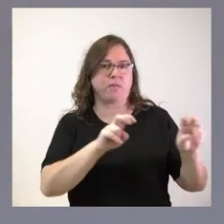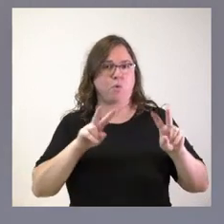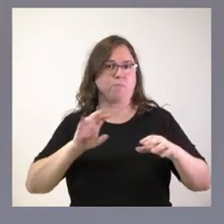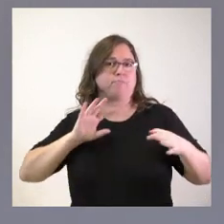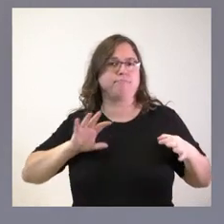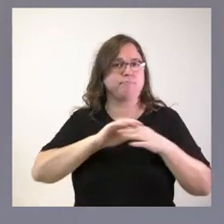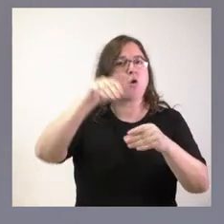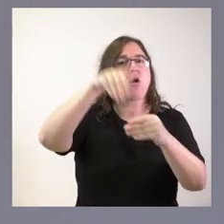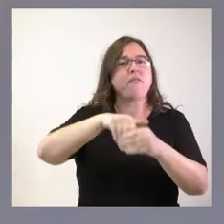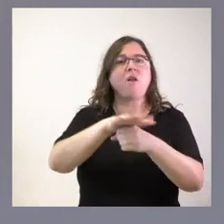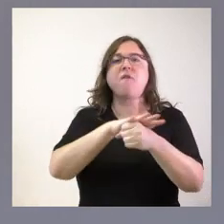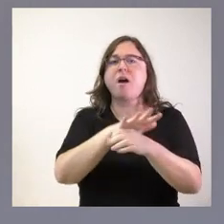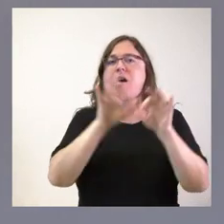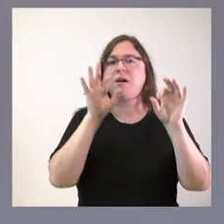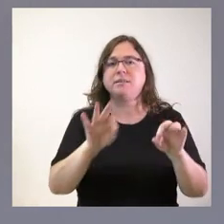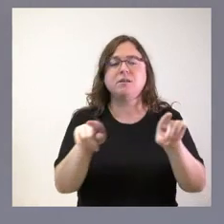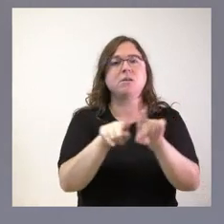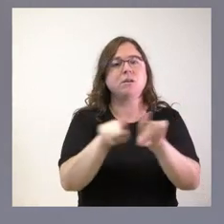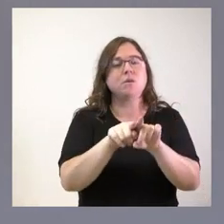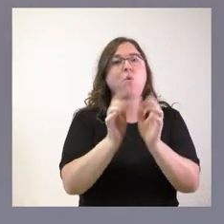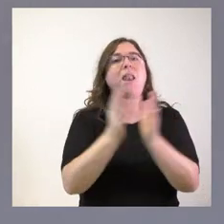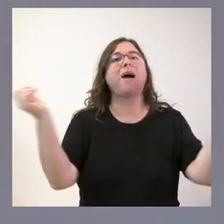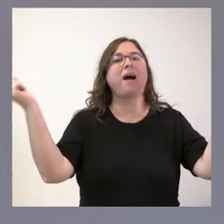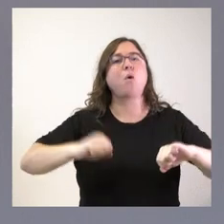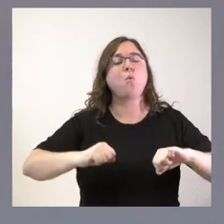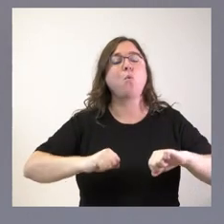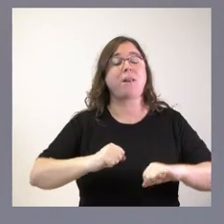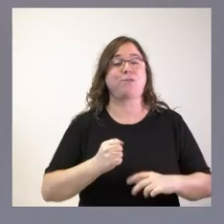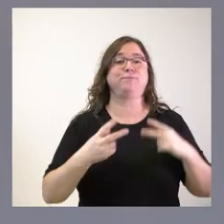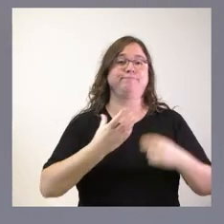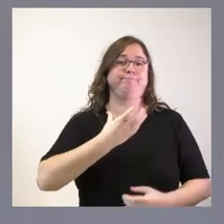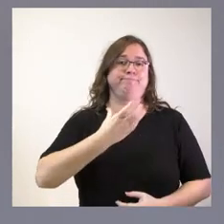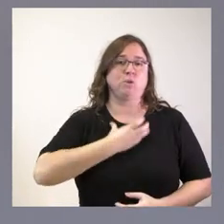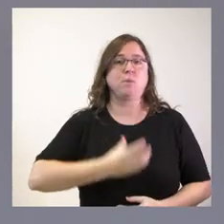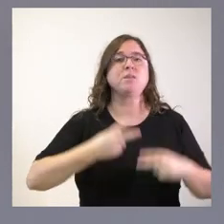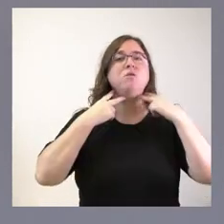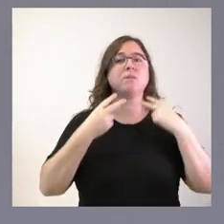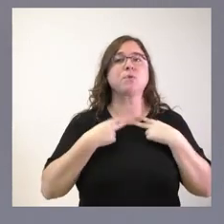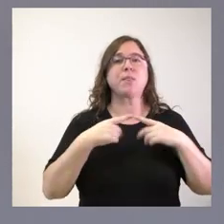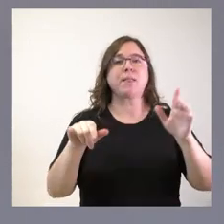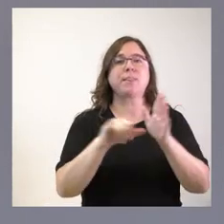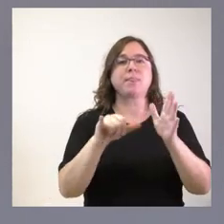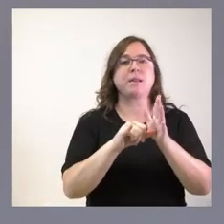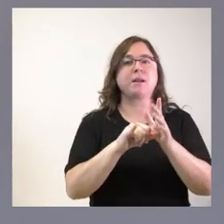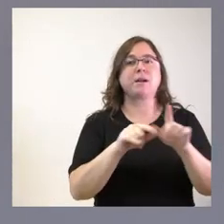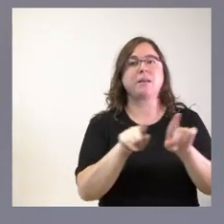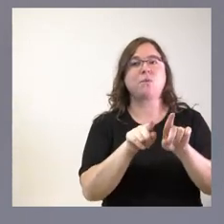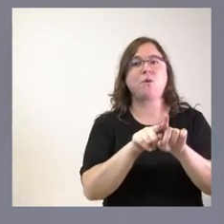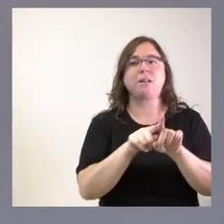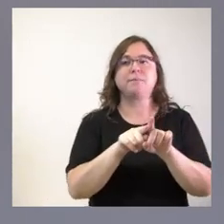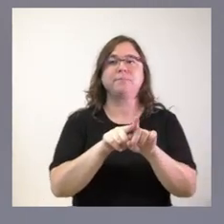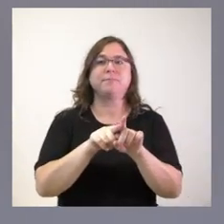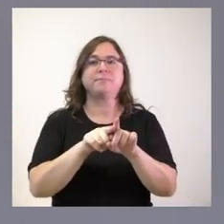con el contenido básico de este acuerdo marco de corporaciones locales. Reforzar los servicios de proximidad de carácter domiciliario y de tal existencia.